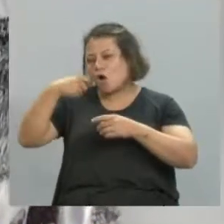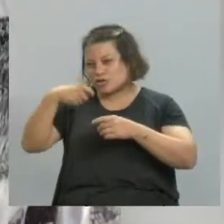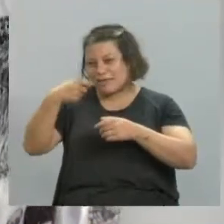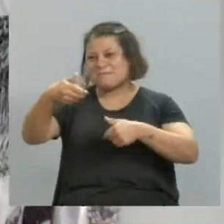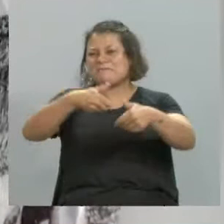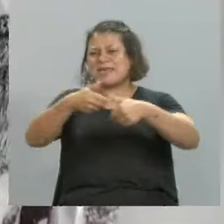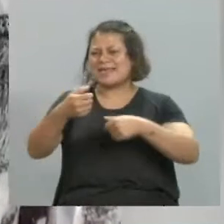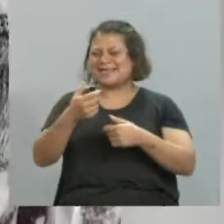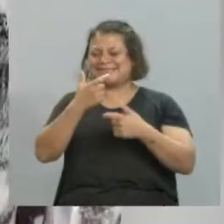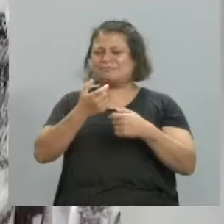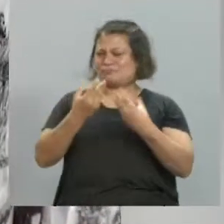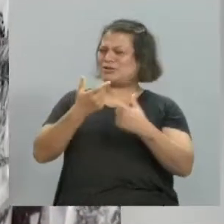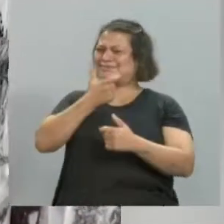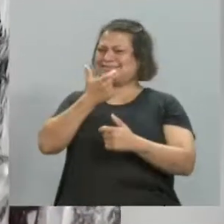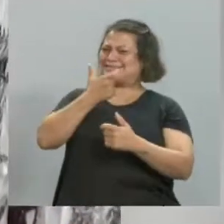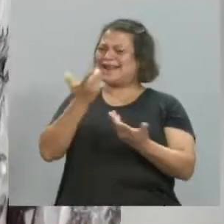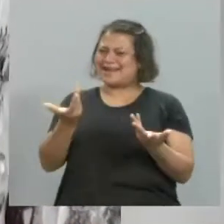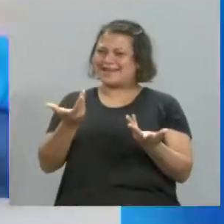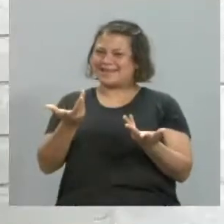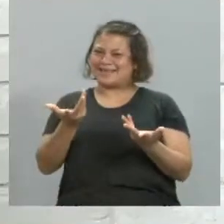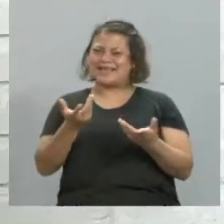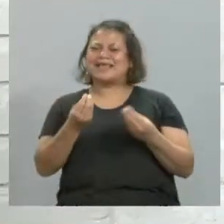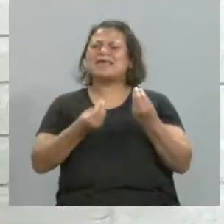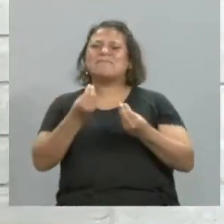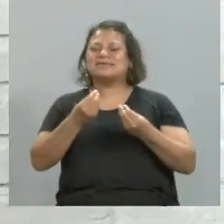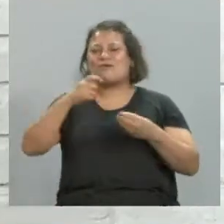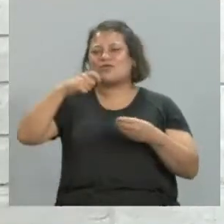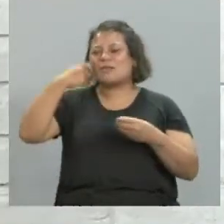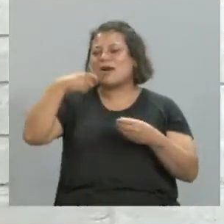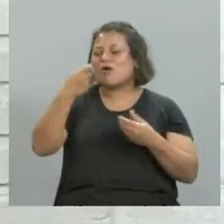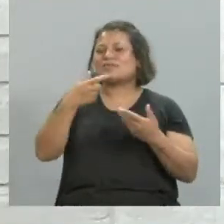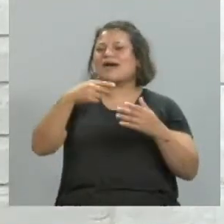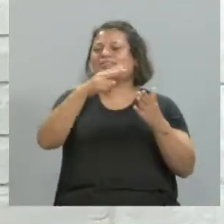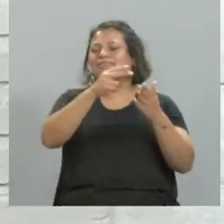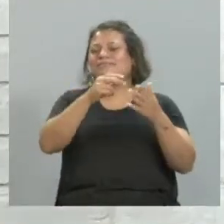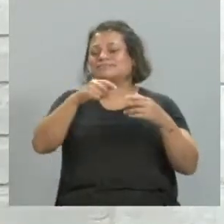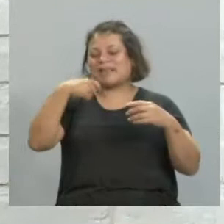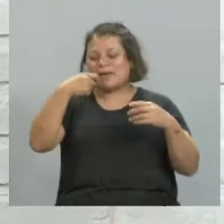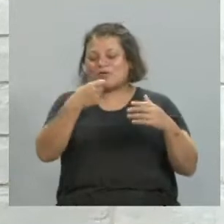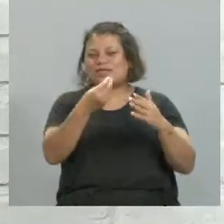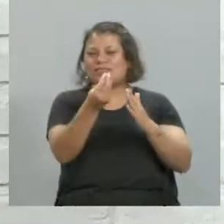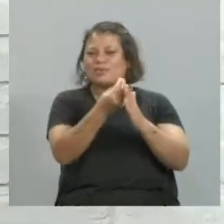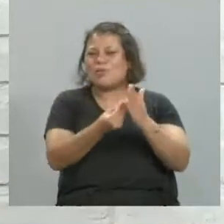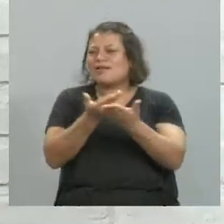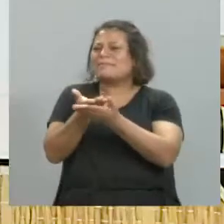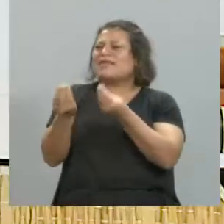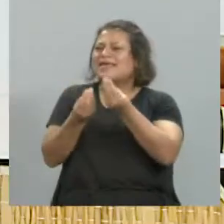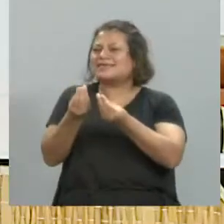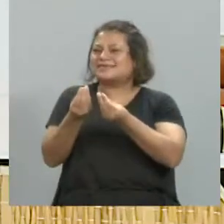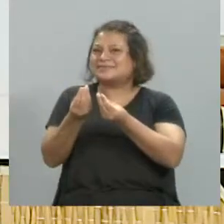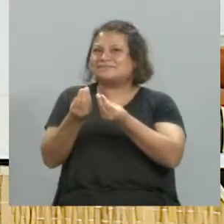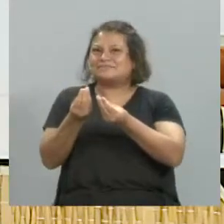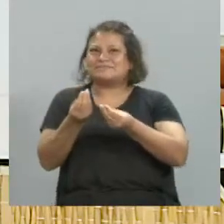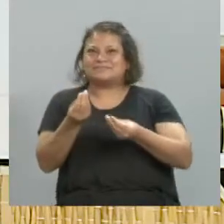¿Por qué se ríe? ¿Cuál pasa cuando le piden retratos de mascotas? ¿Usted cuál es lo que responde? Tal vez te piden hasta un